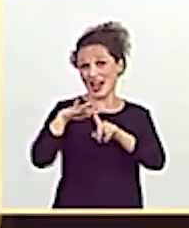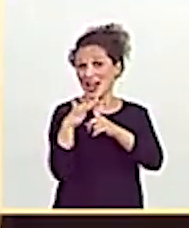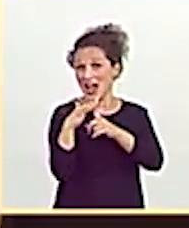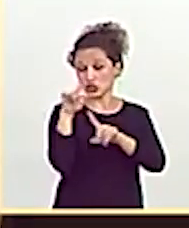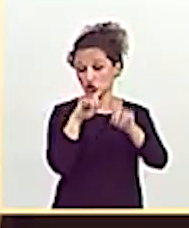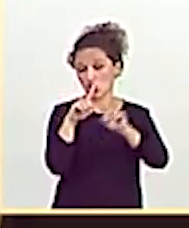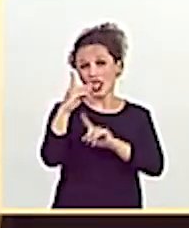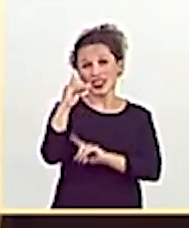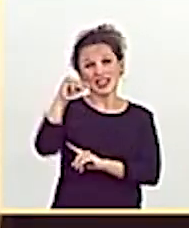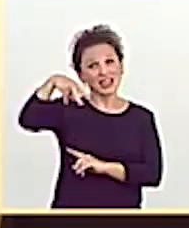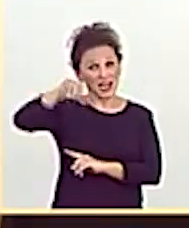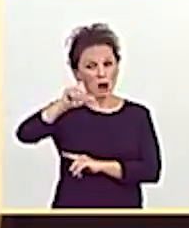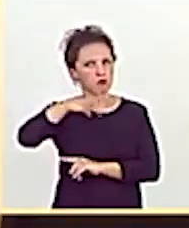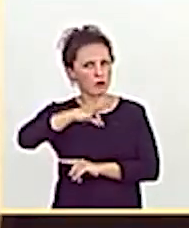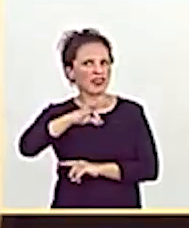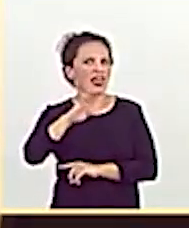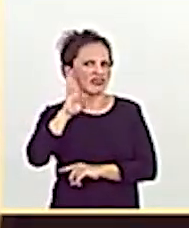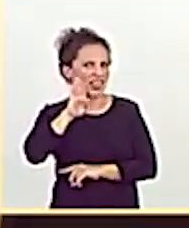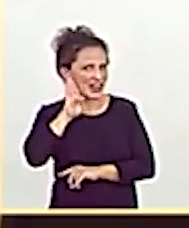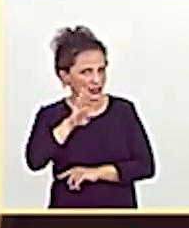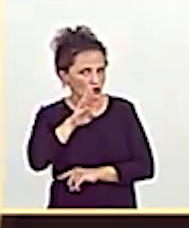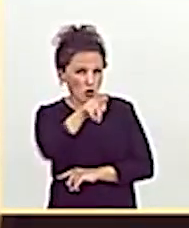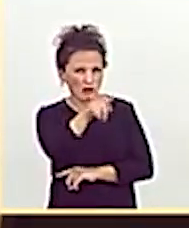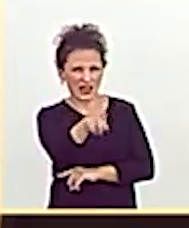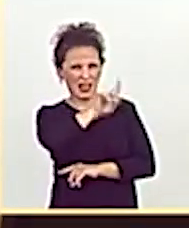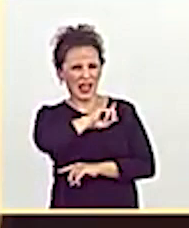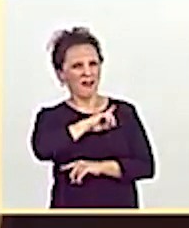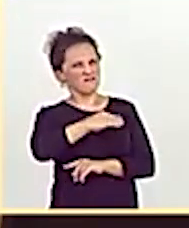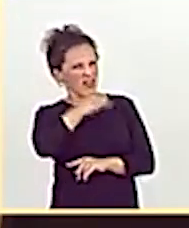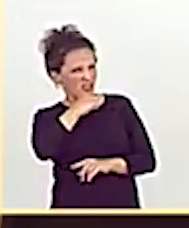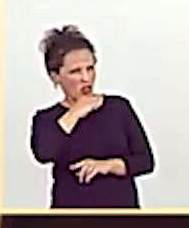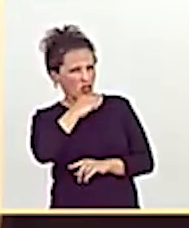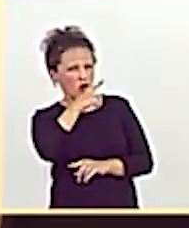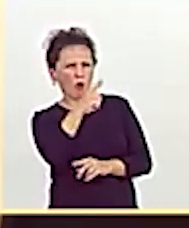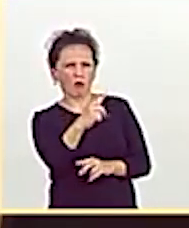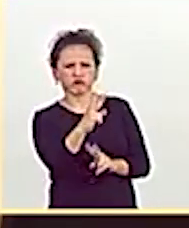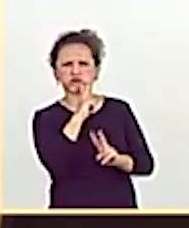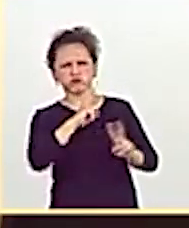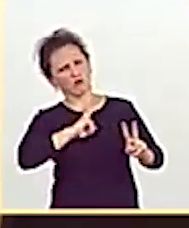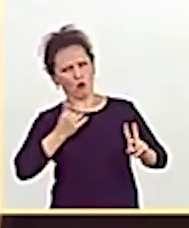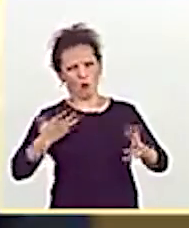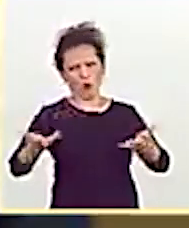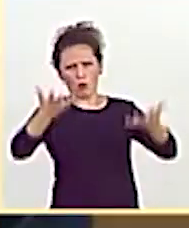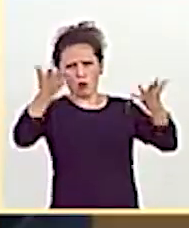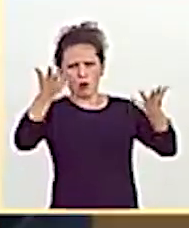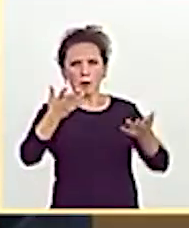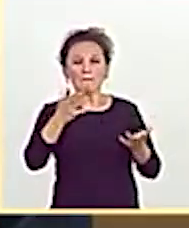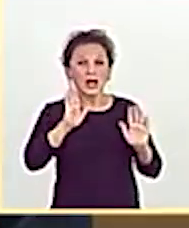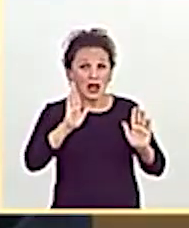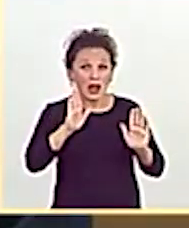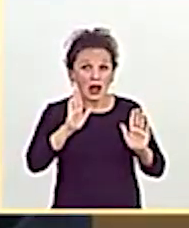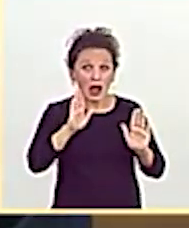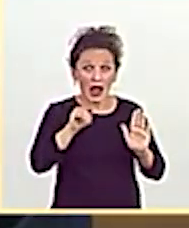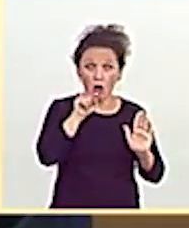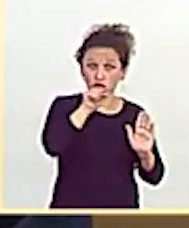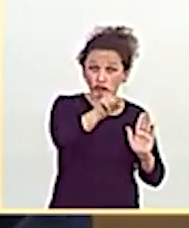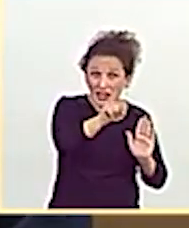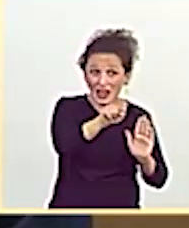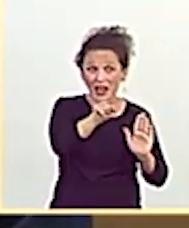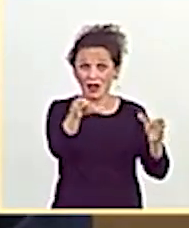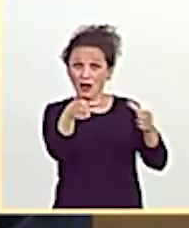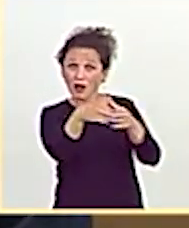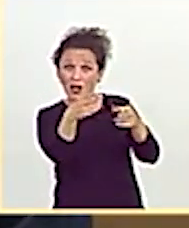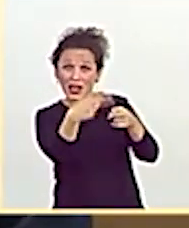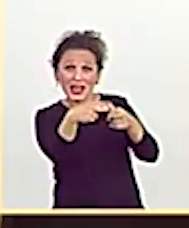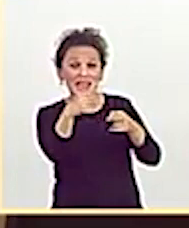constitutivo de un delito. Y usted se enfadó conmigo aquí. Y me respondió de una manera muy campanuda, que ni a usted, ni a su partido, ni a Dina